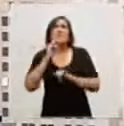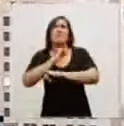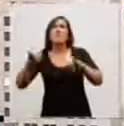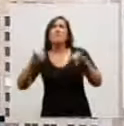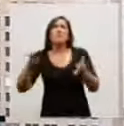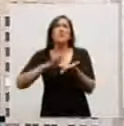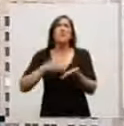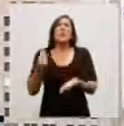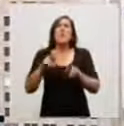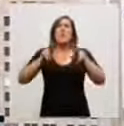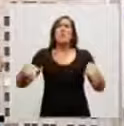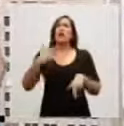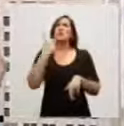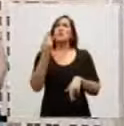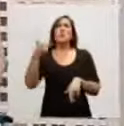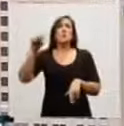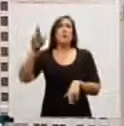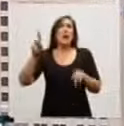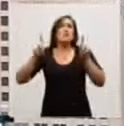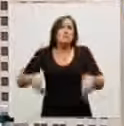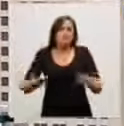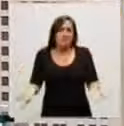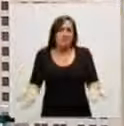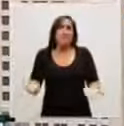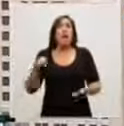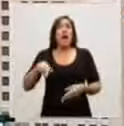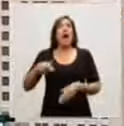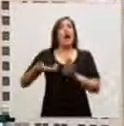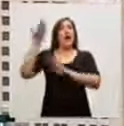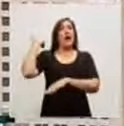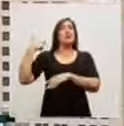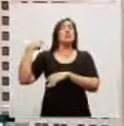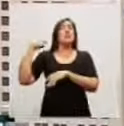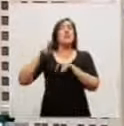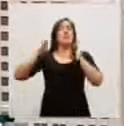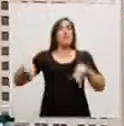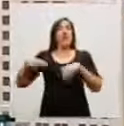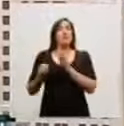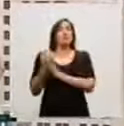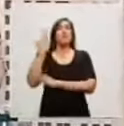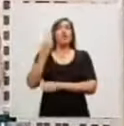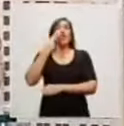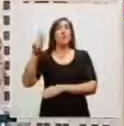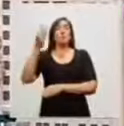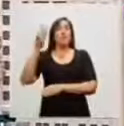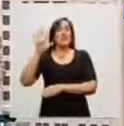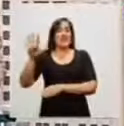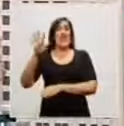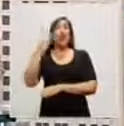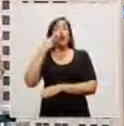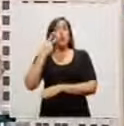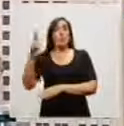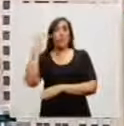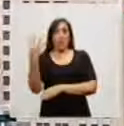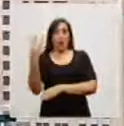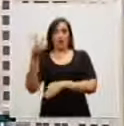el Plan Sumar. Pero el Plan Sumar es la continuación del Plan Nacer que se inició en el año 2004